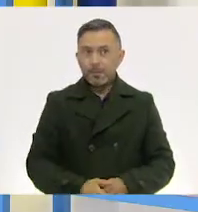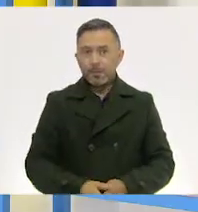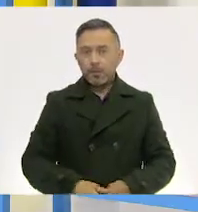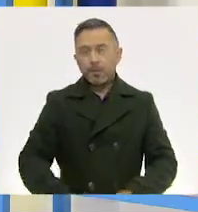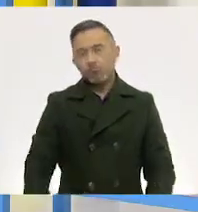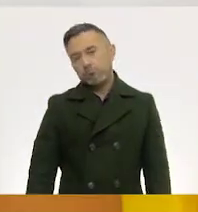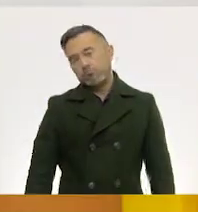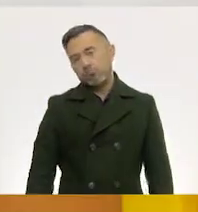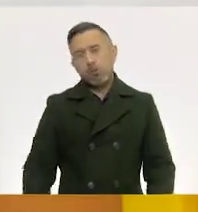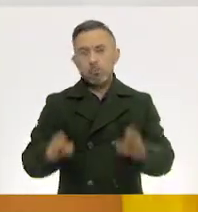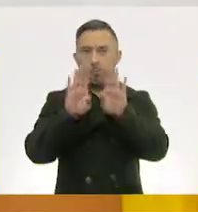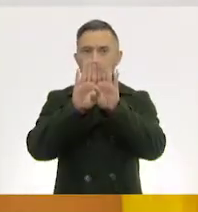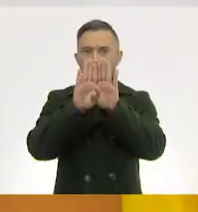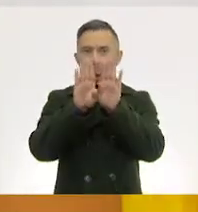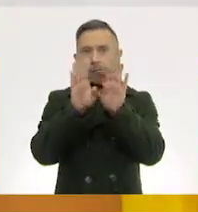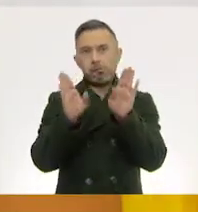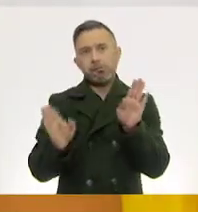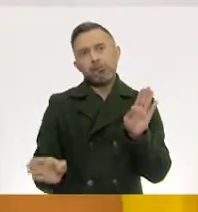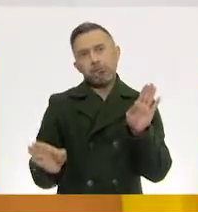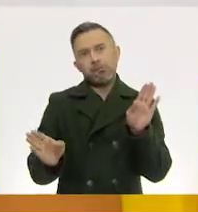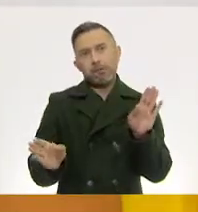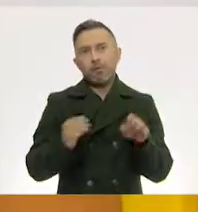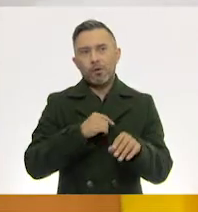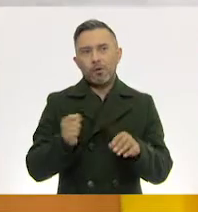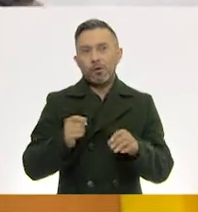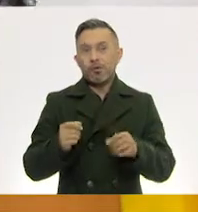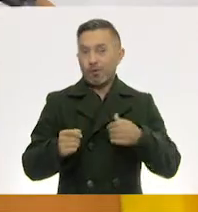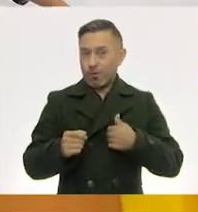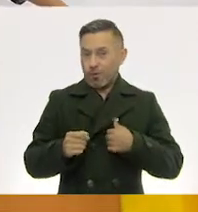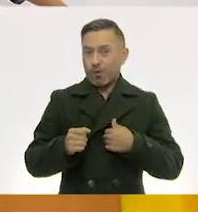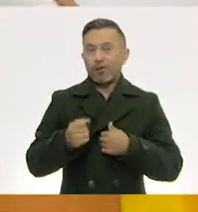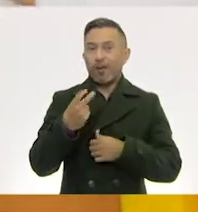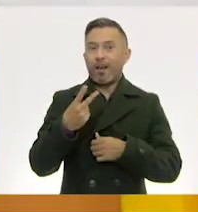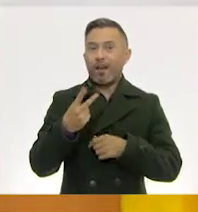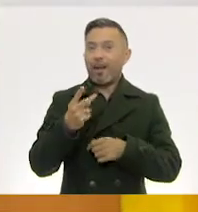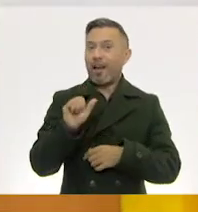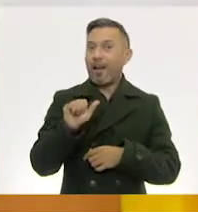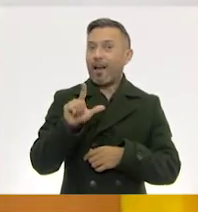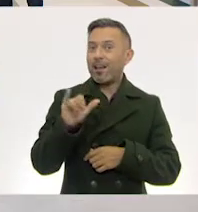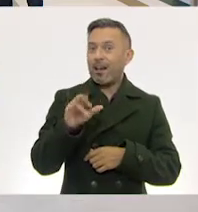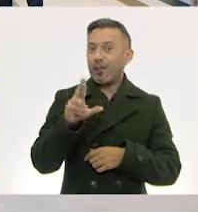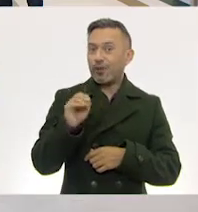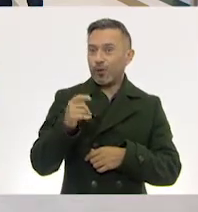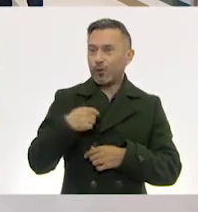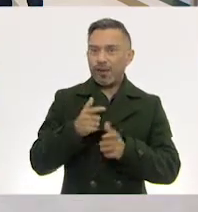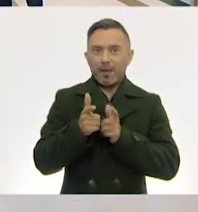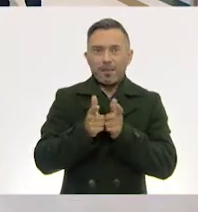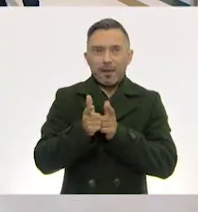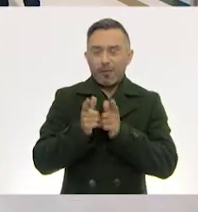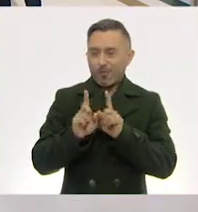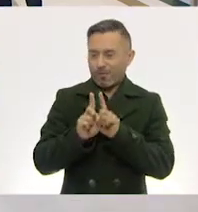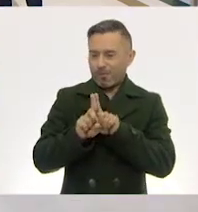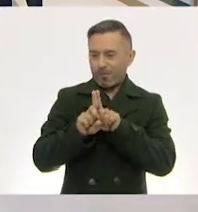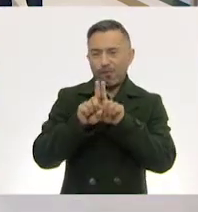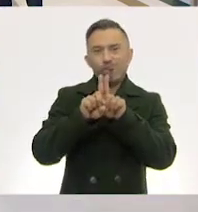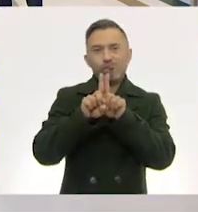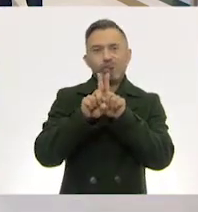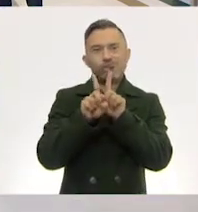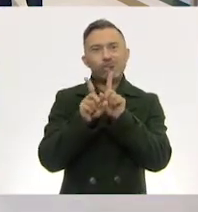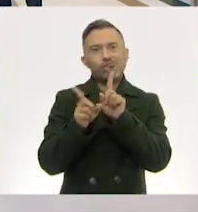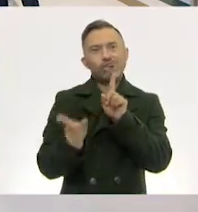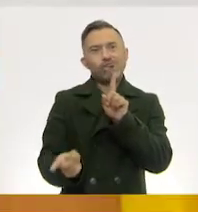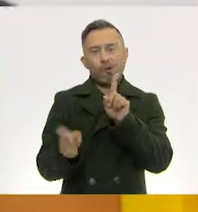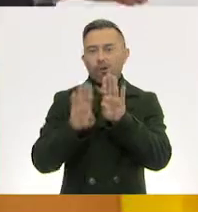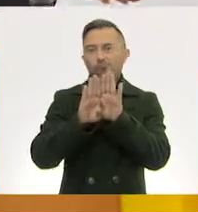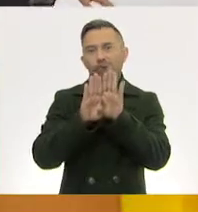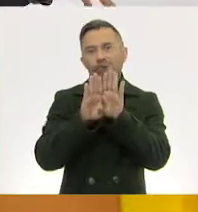creo que me haría dos alejandros. Se harían cortada y sale el otro alejandro. Puede ser. Si los cortan así, se separaría. Dos, a lo mejor